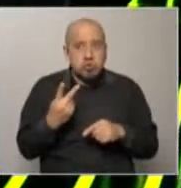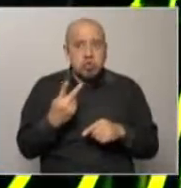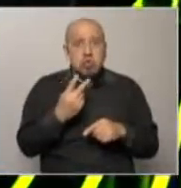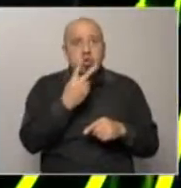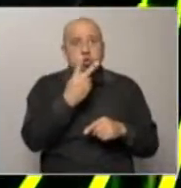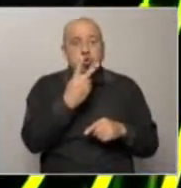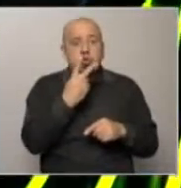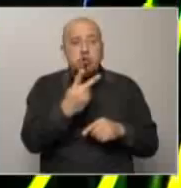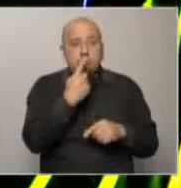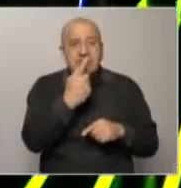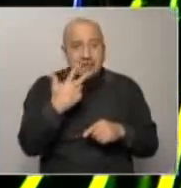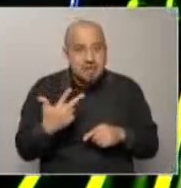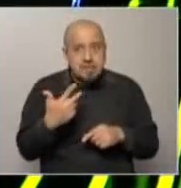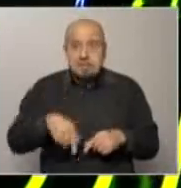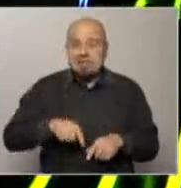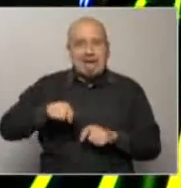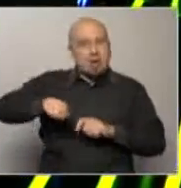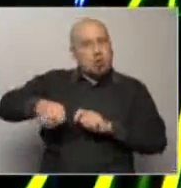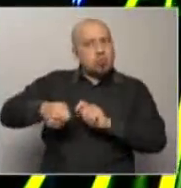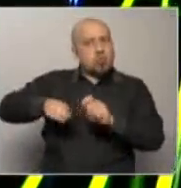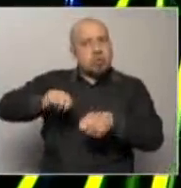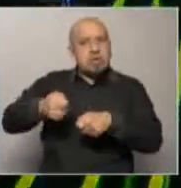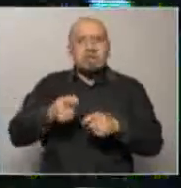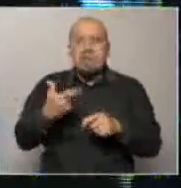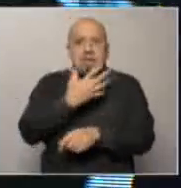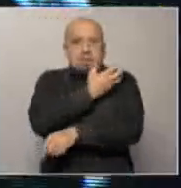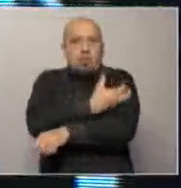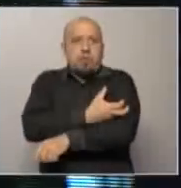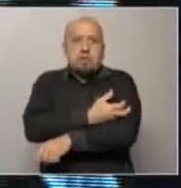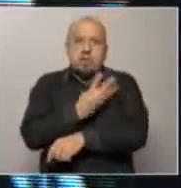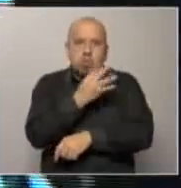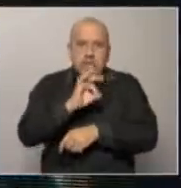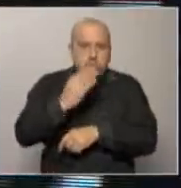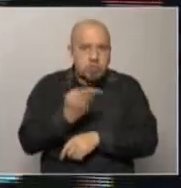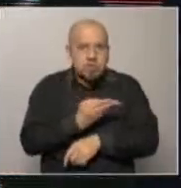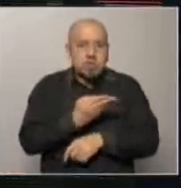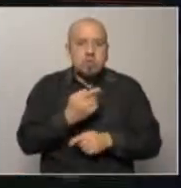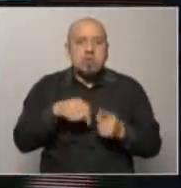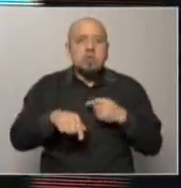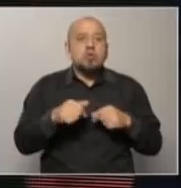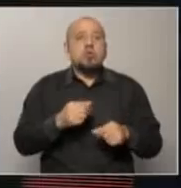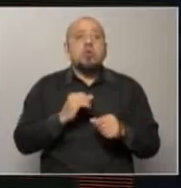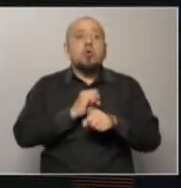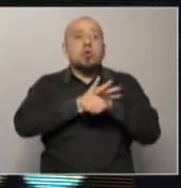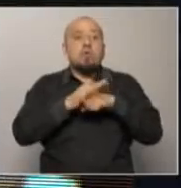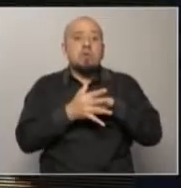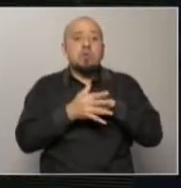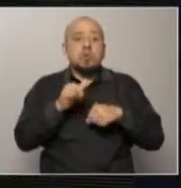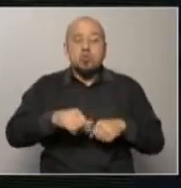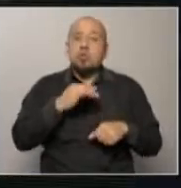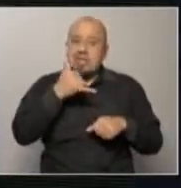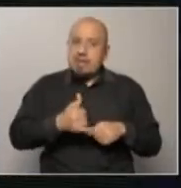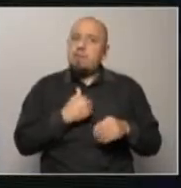ajuste brutal del déficit fiscal con pobreza del 40% nosotros llegamos a la pandemia con un nivel de espalda